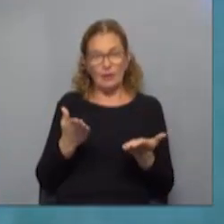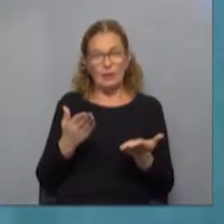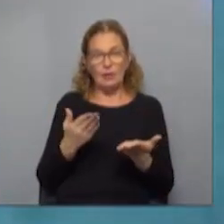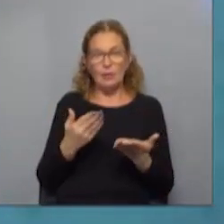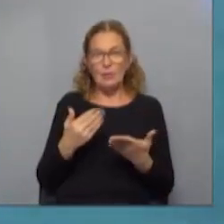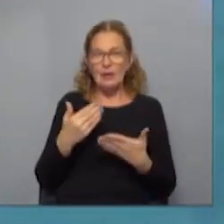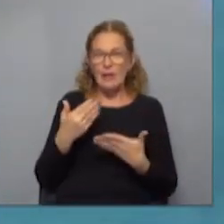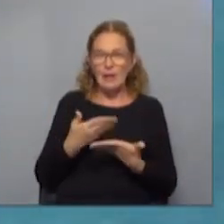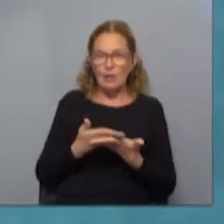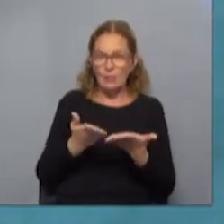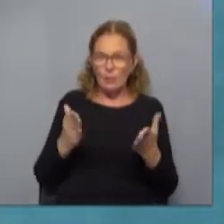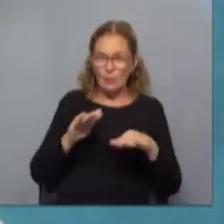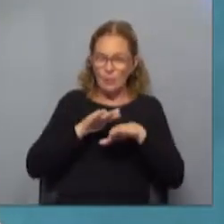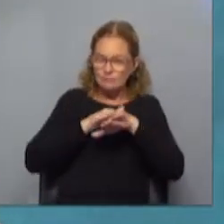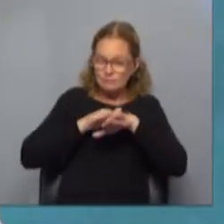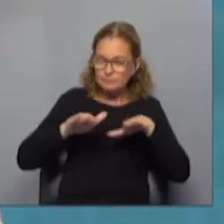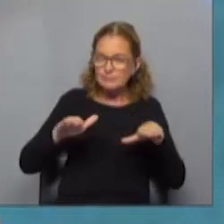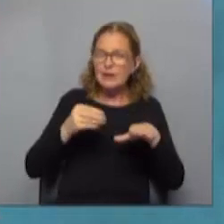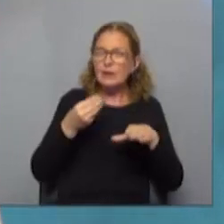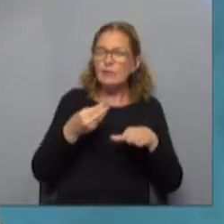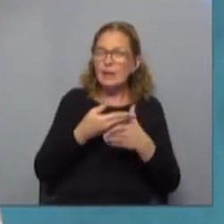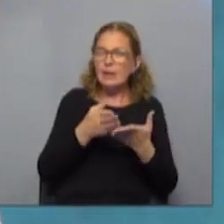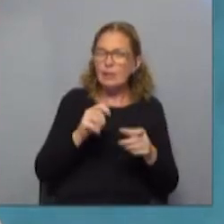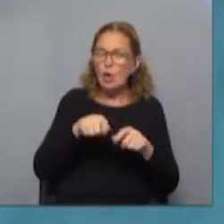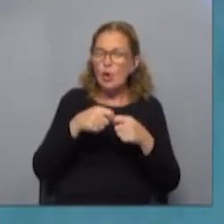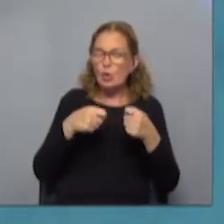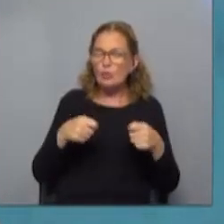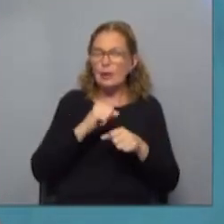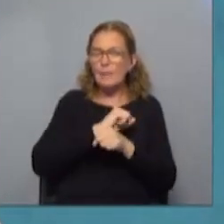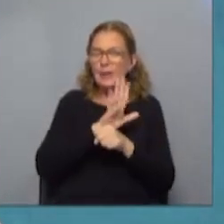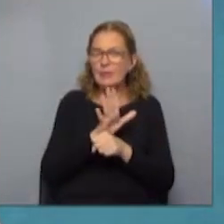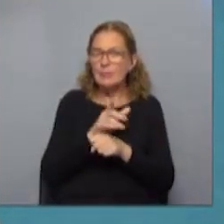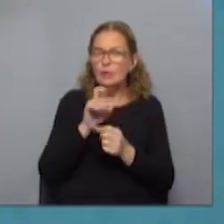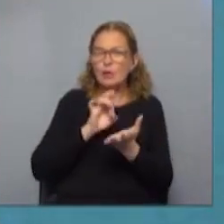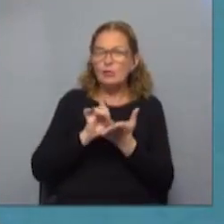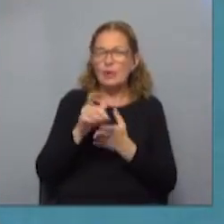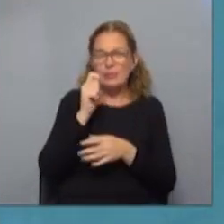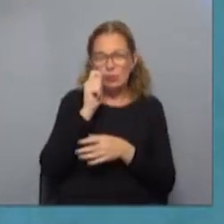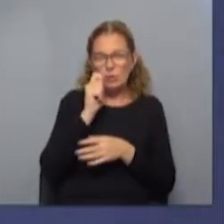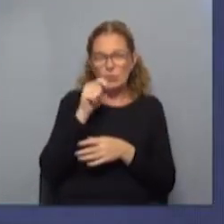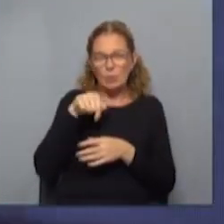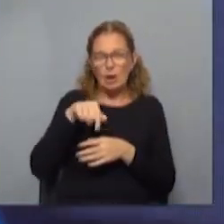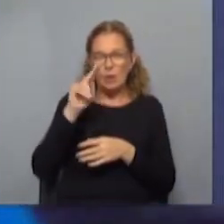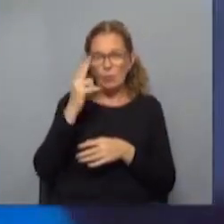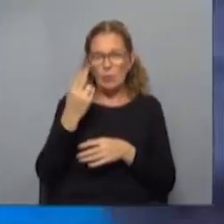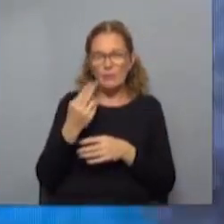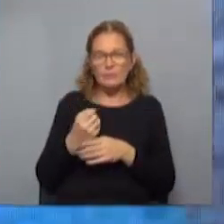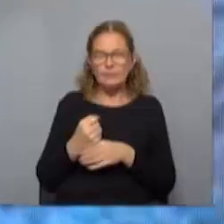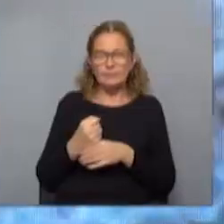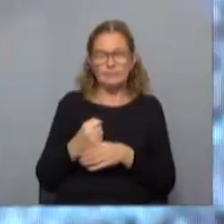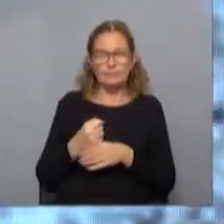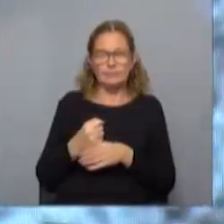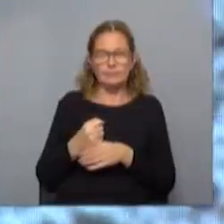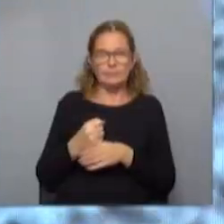viene dejando, tenemos un subtotal, qué nos viene dejando de conclusiones la pandemia sobre la calidad de los servicios turísticos uruguayos? Bueno, que